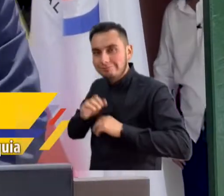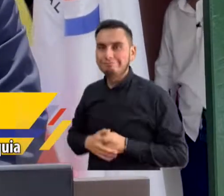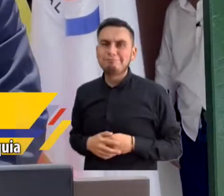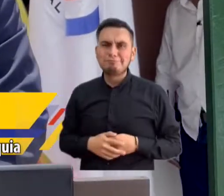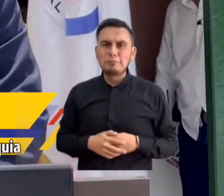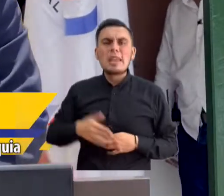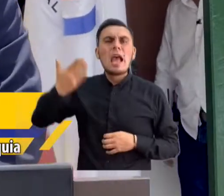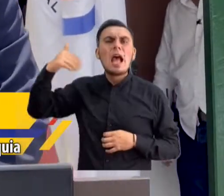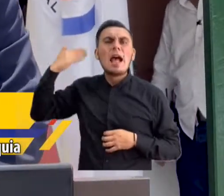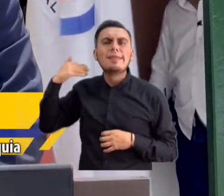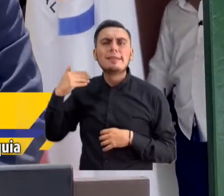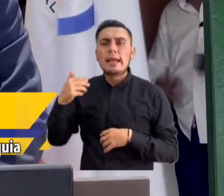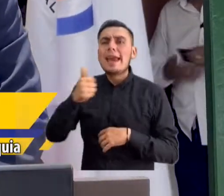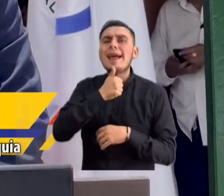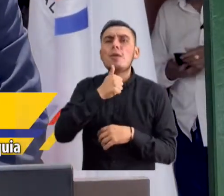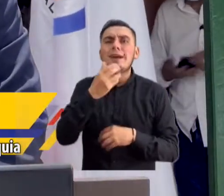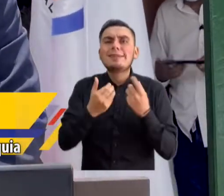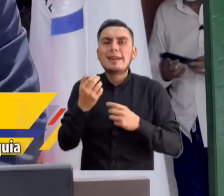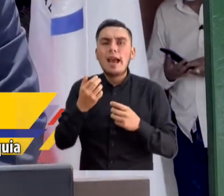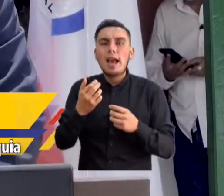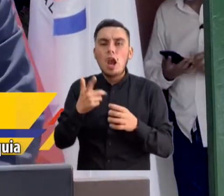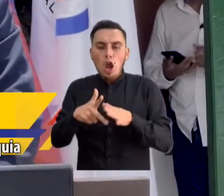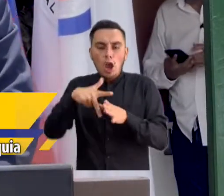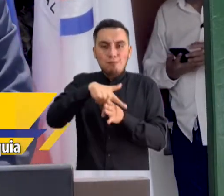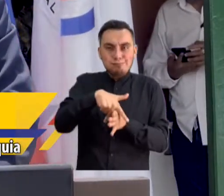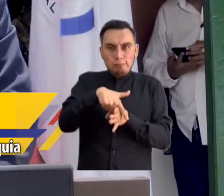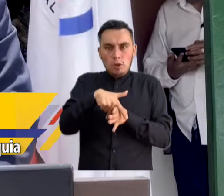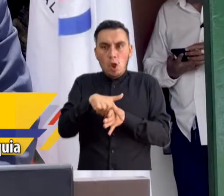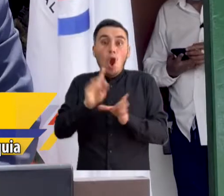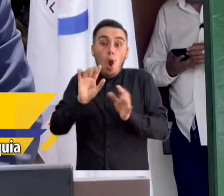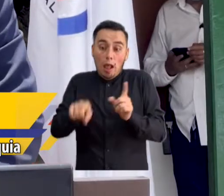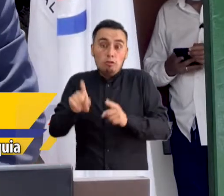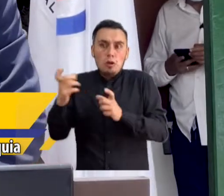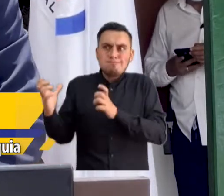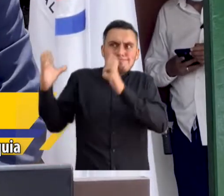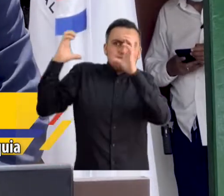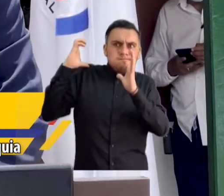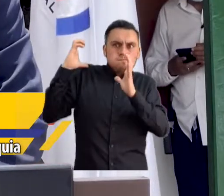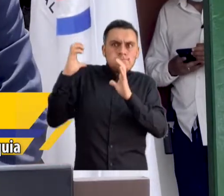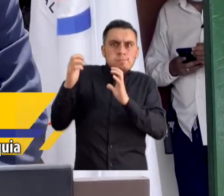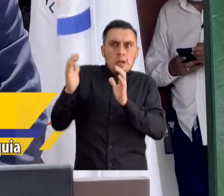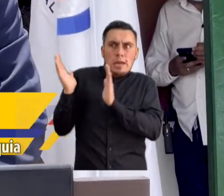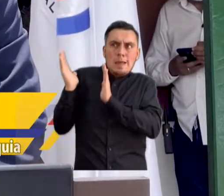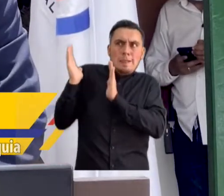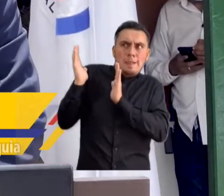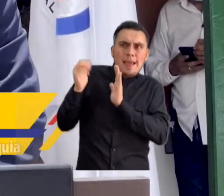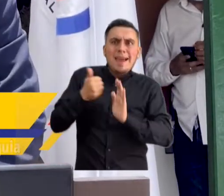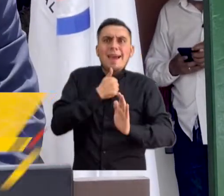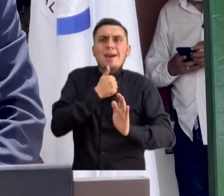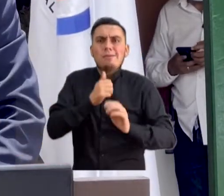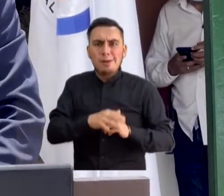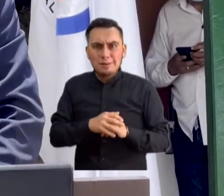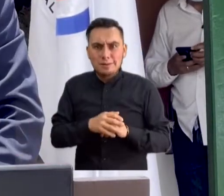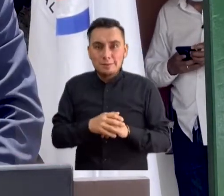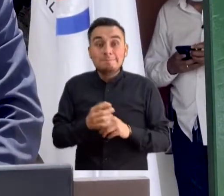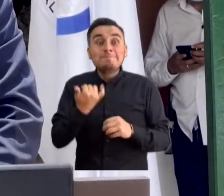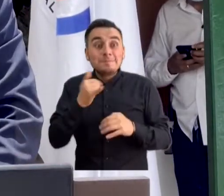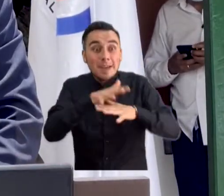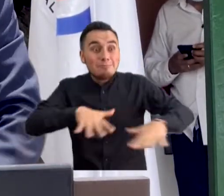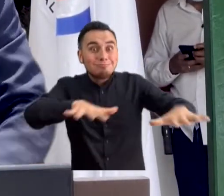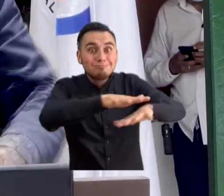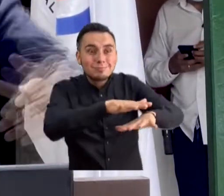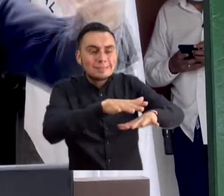traían al lomo y mula o al hombro, hasta no hace mucho. La fundación de este